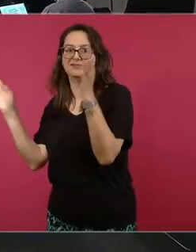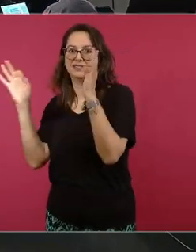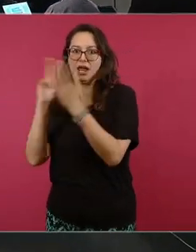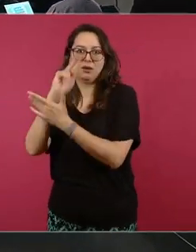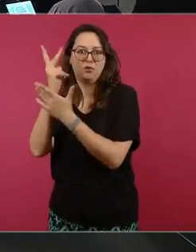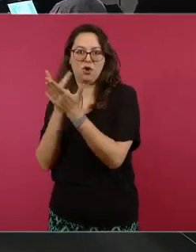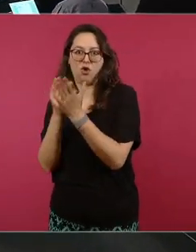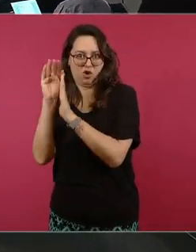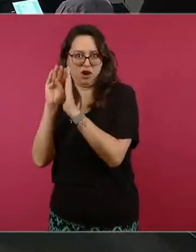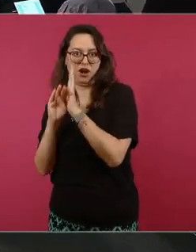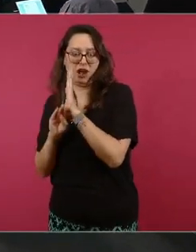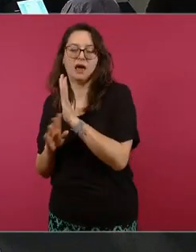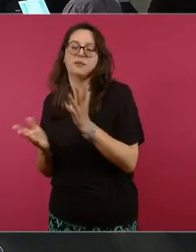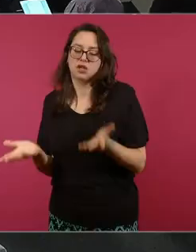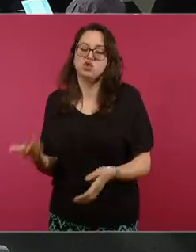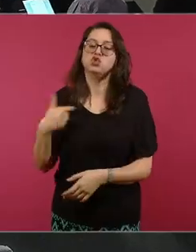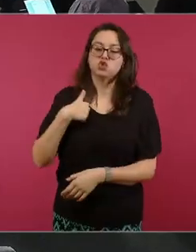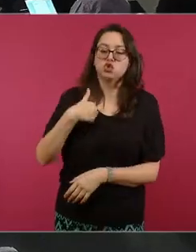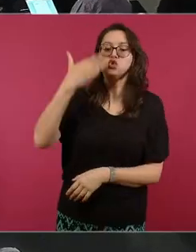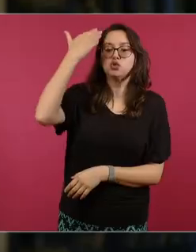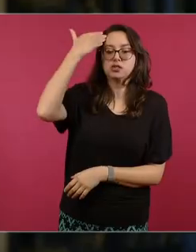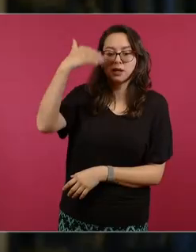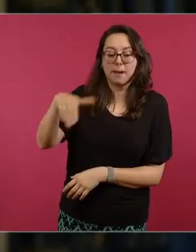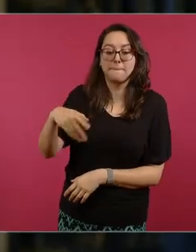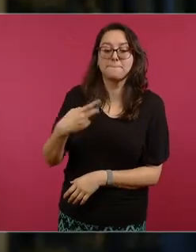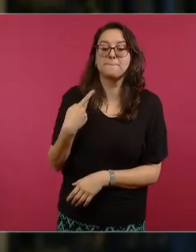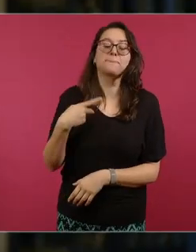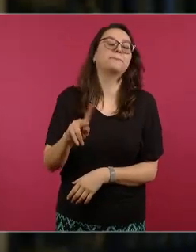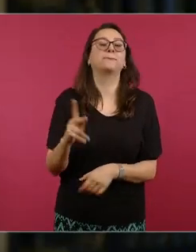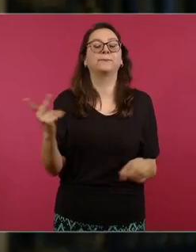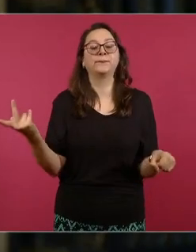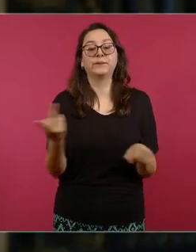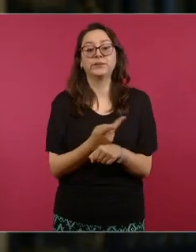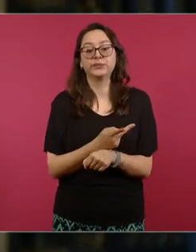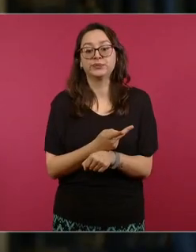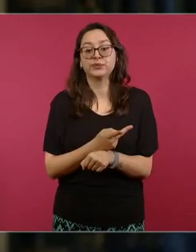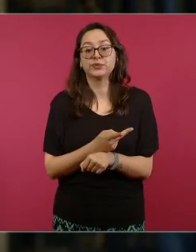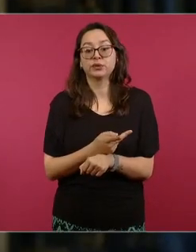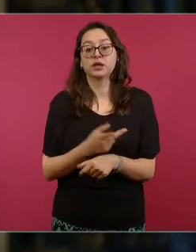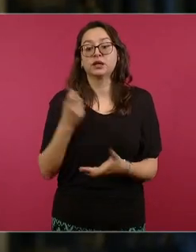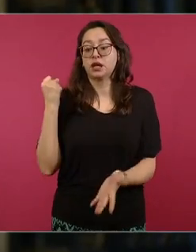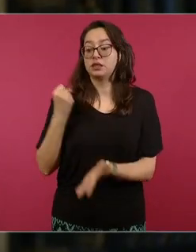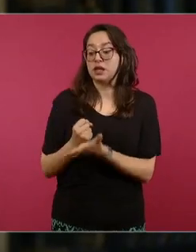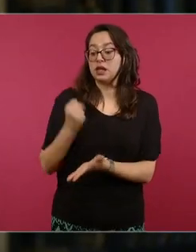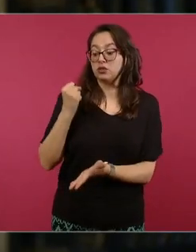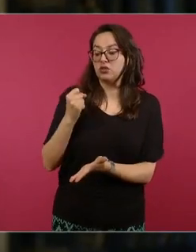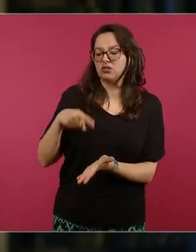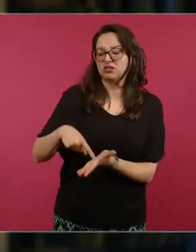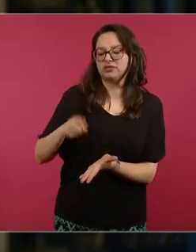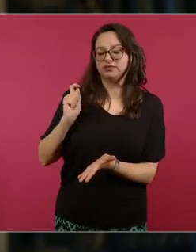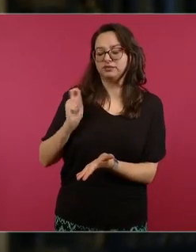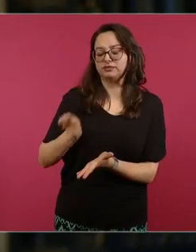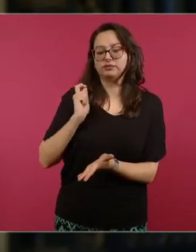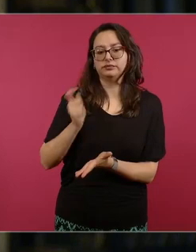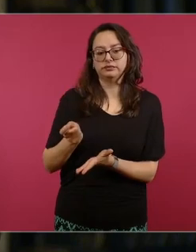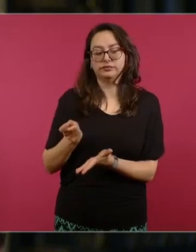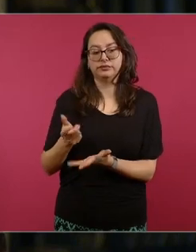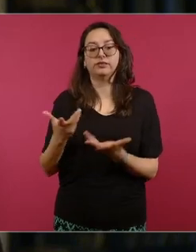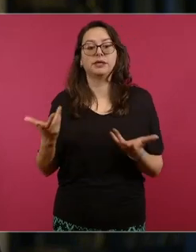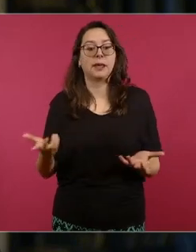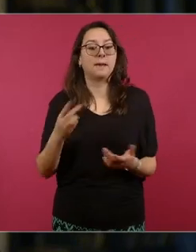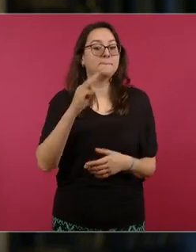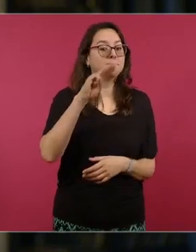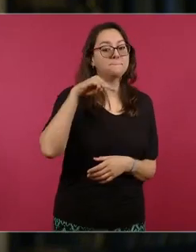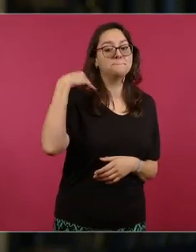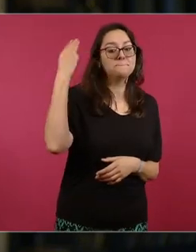acuerdo es que se amplía a todo el mes de abril el tema del subsidio que esto significa